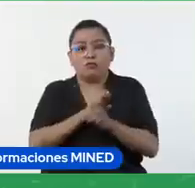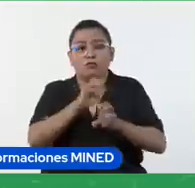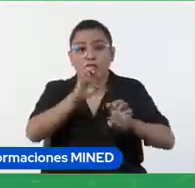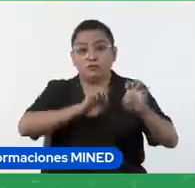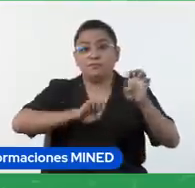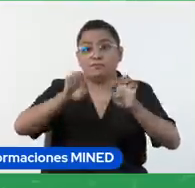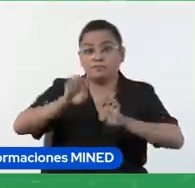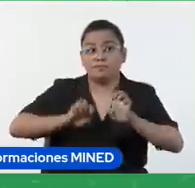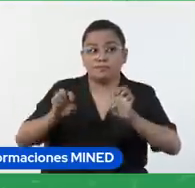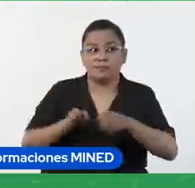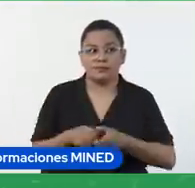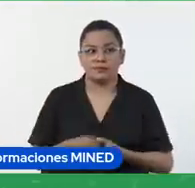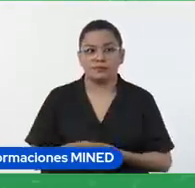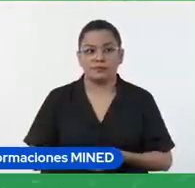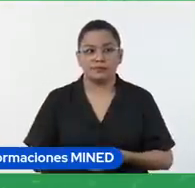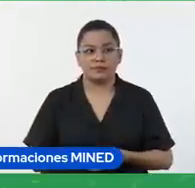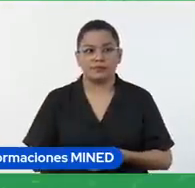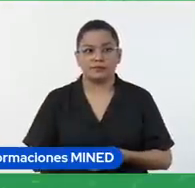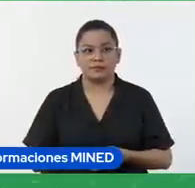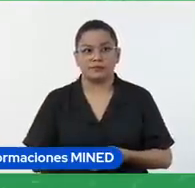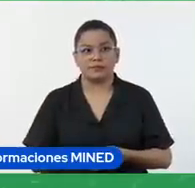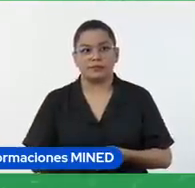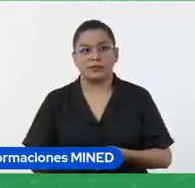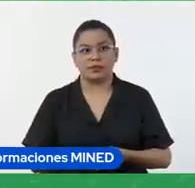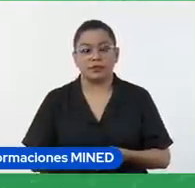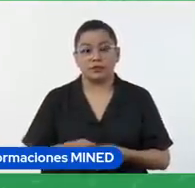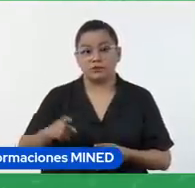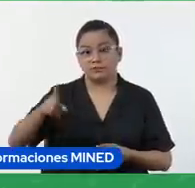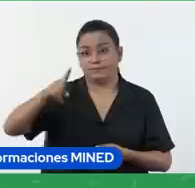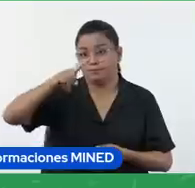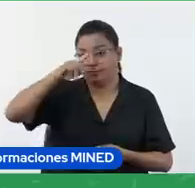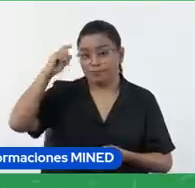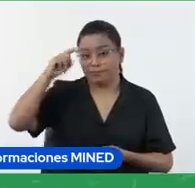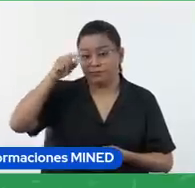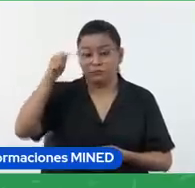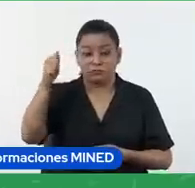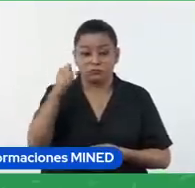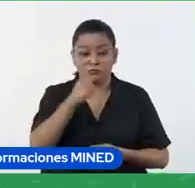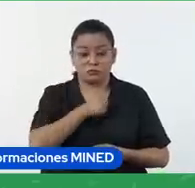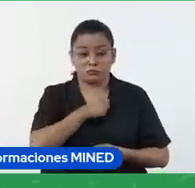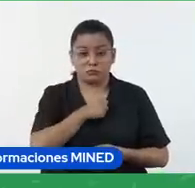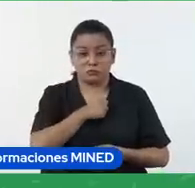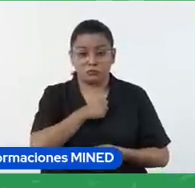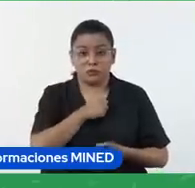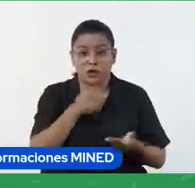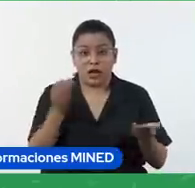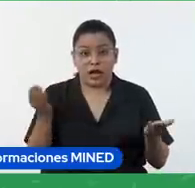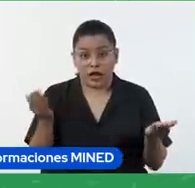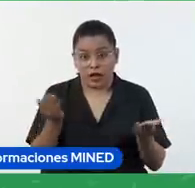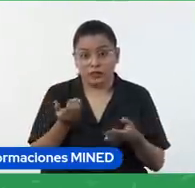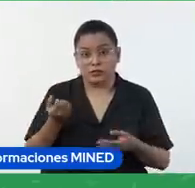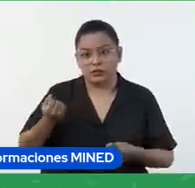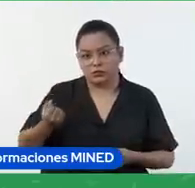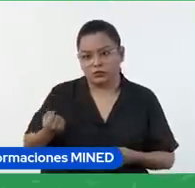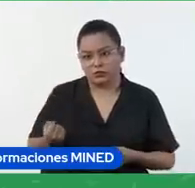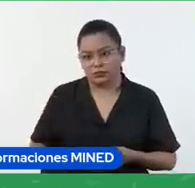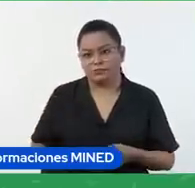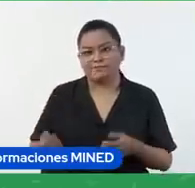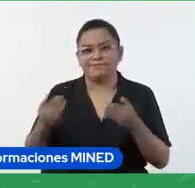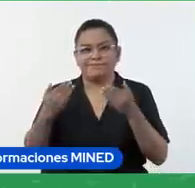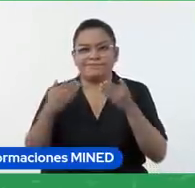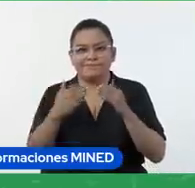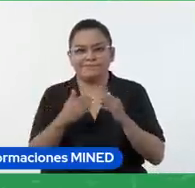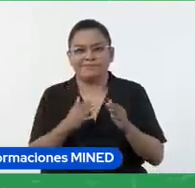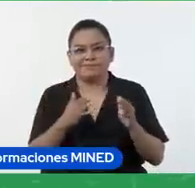está compuesto por los trabajos que han realizado los estudiantes o por sus diferentes producciones por